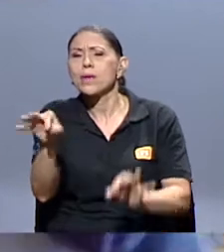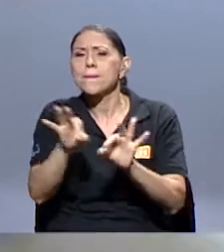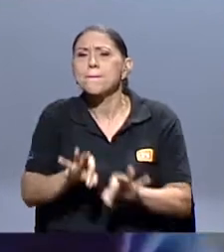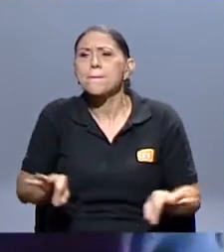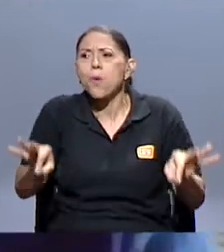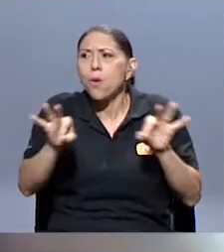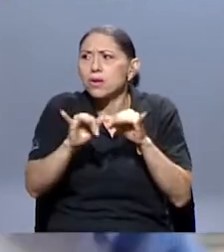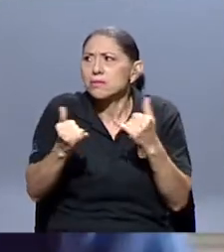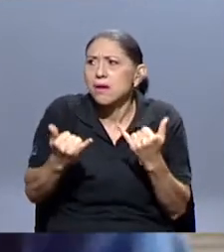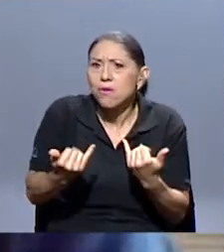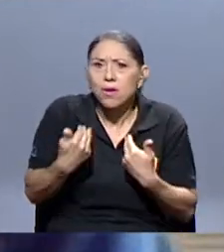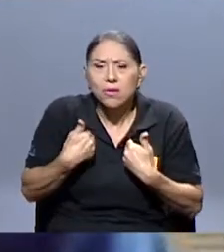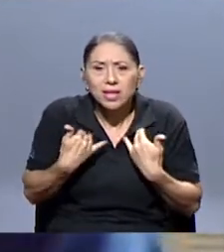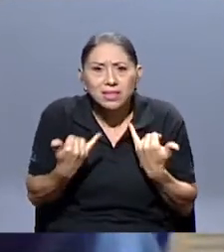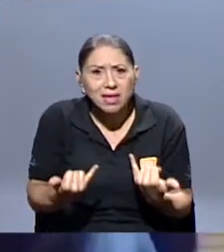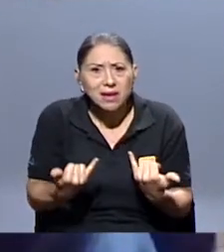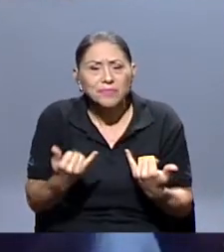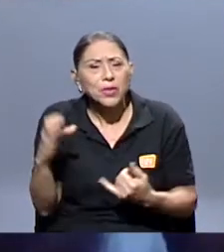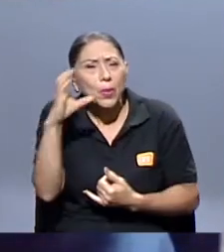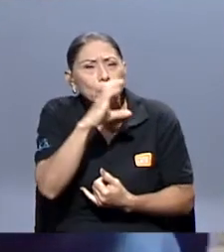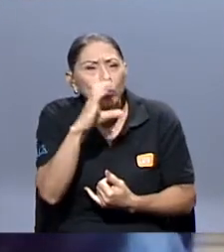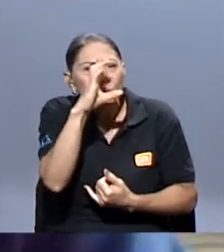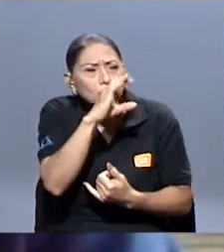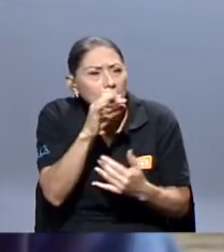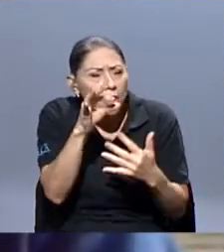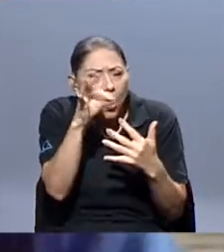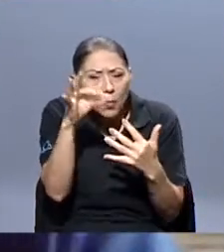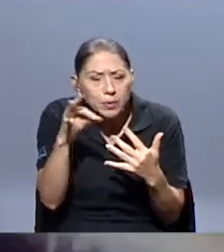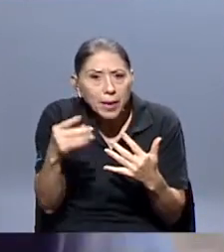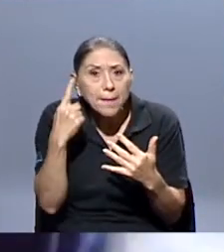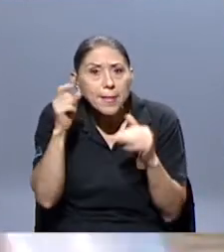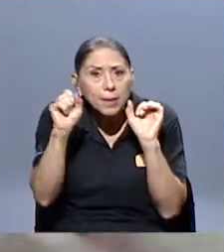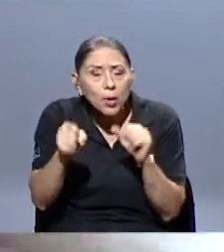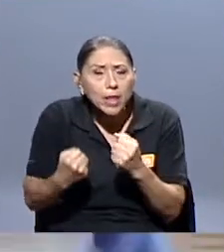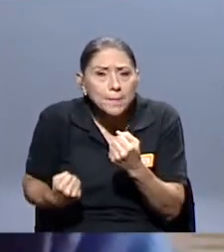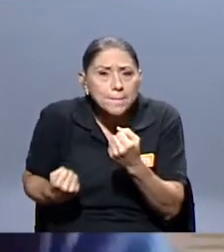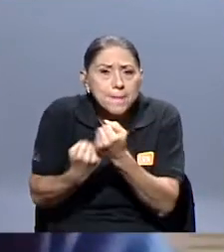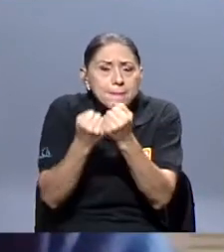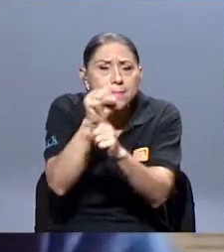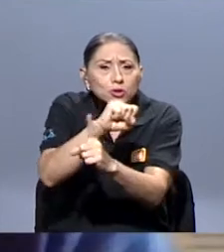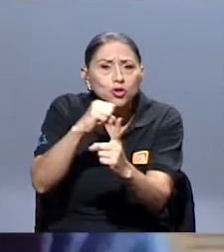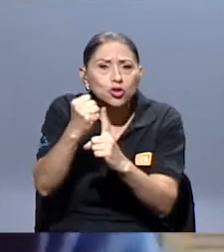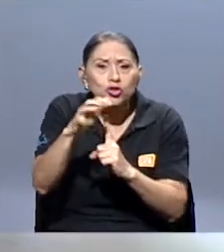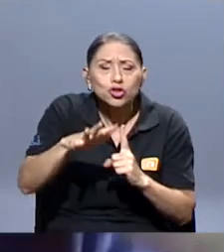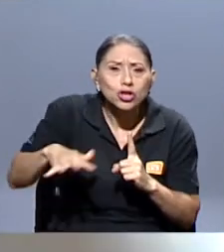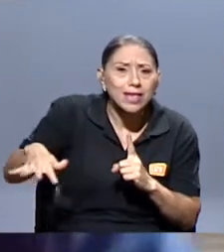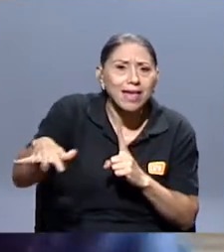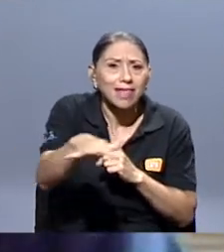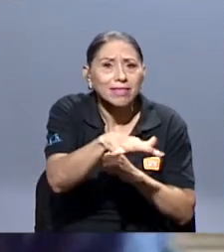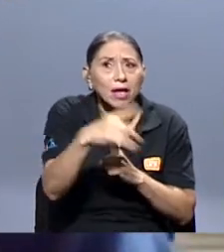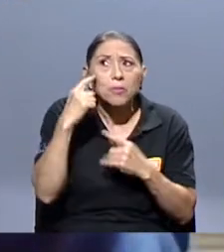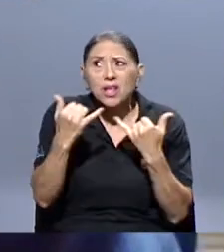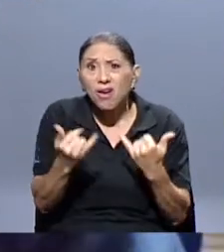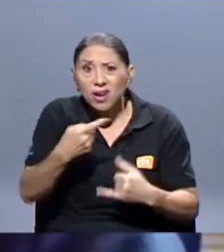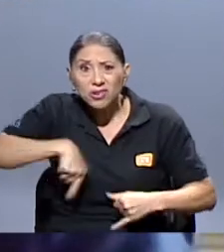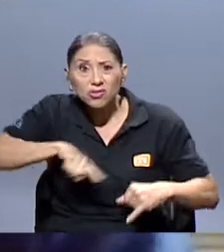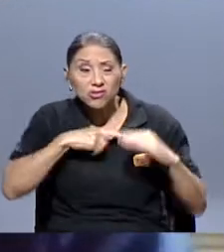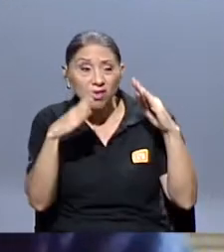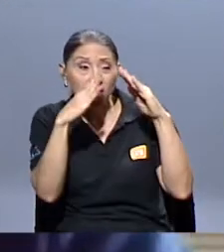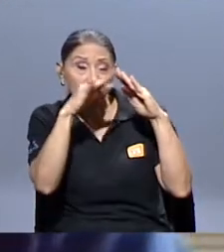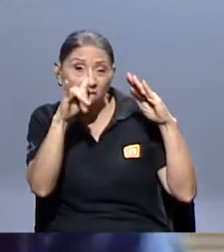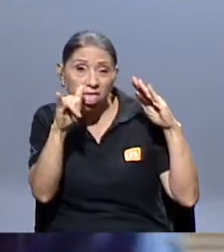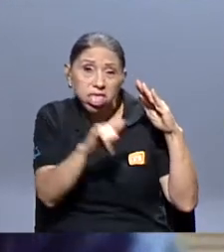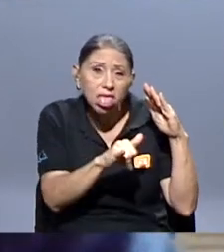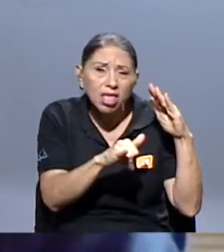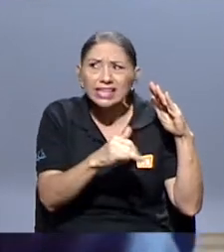buscar alternativas para aportar algo a una sociedad que justamente estamos en cuartos encerrados y necesitamos